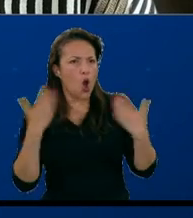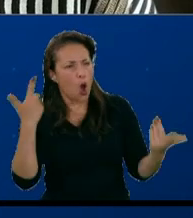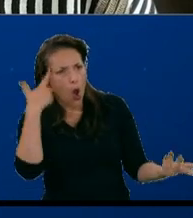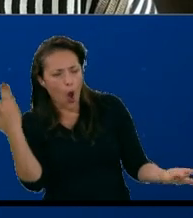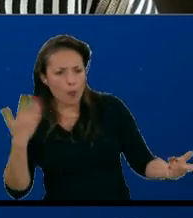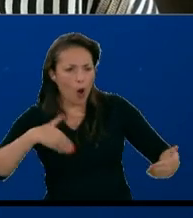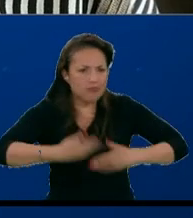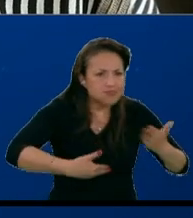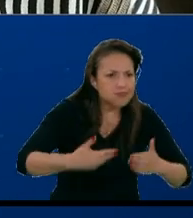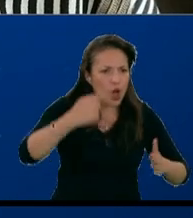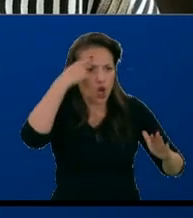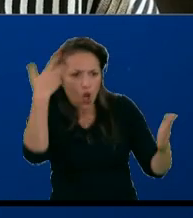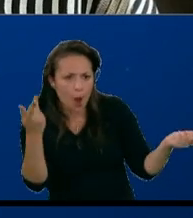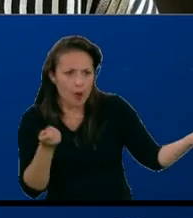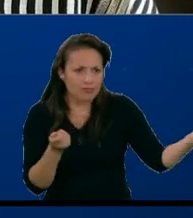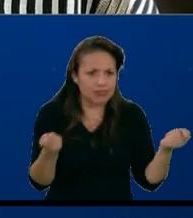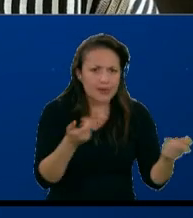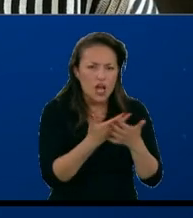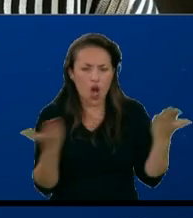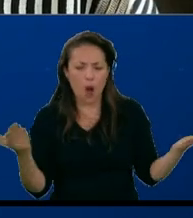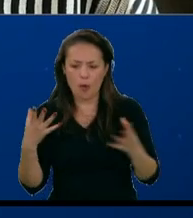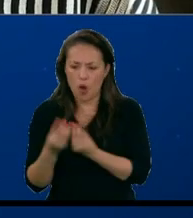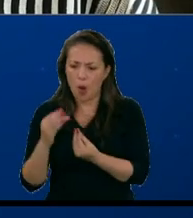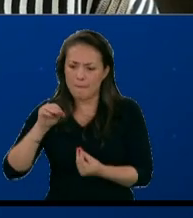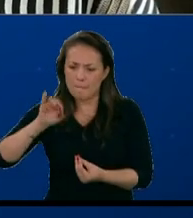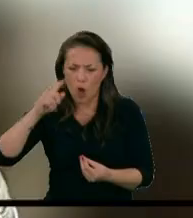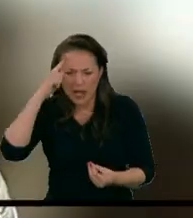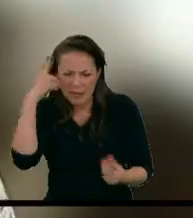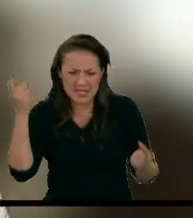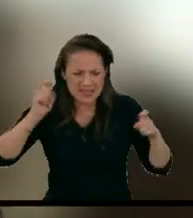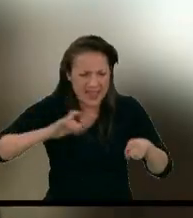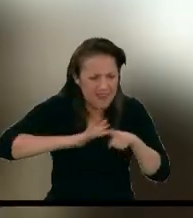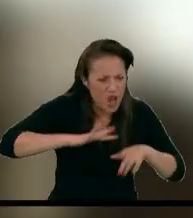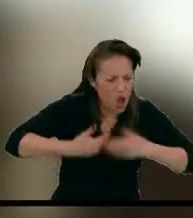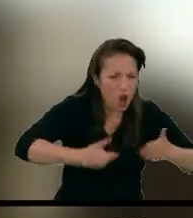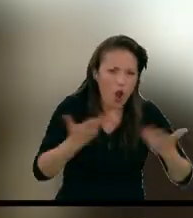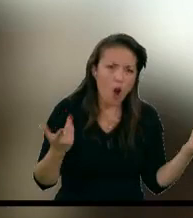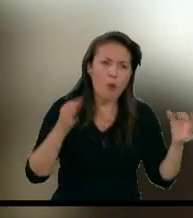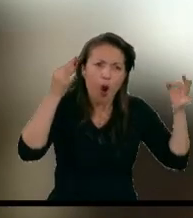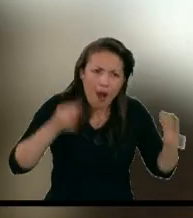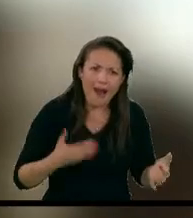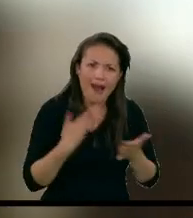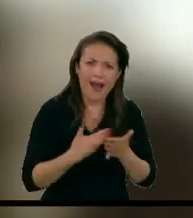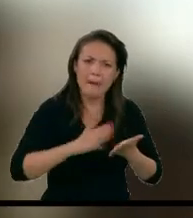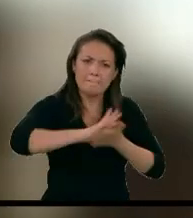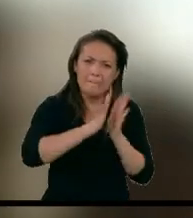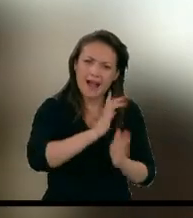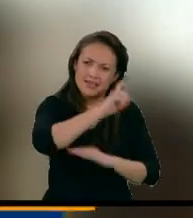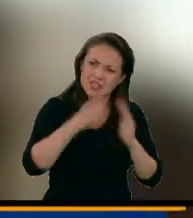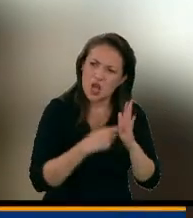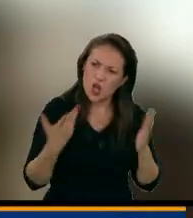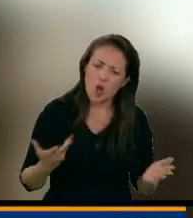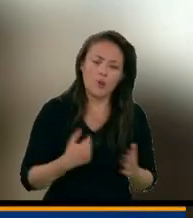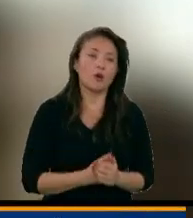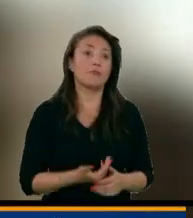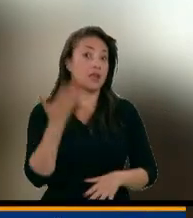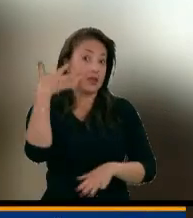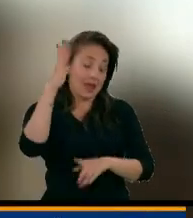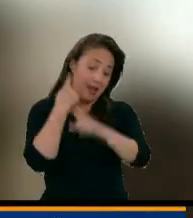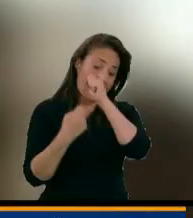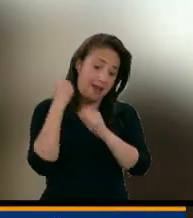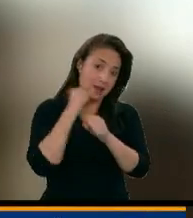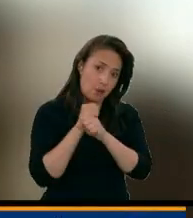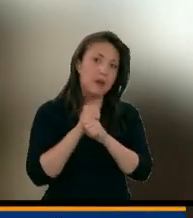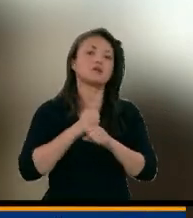aplicar? ¿O hay garantías en la denominada paz total? Mira, se ha venido trabajando desde el año pasado en